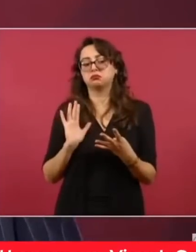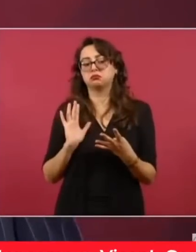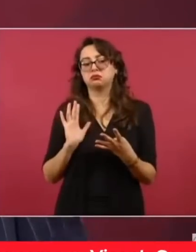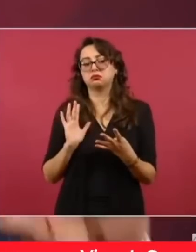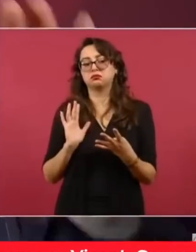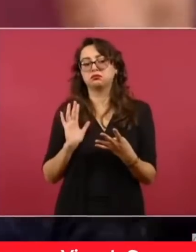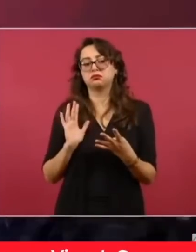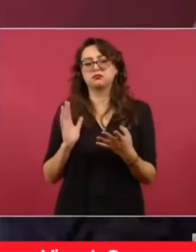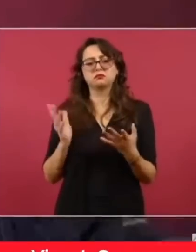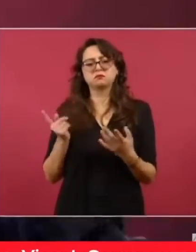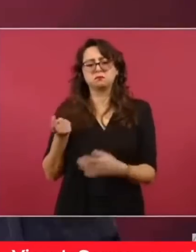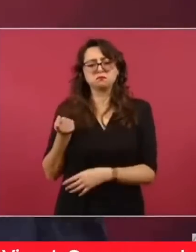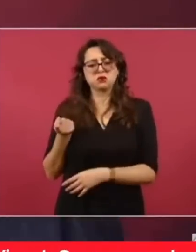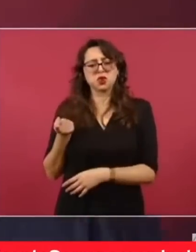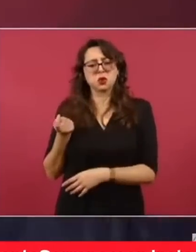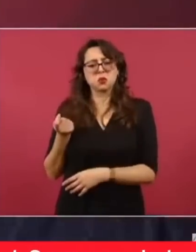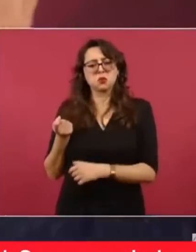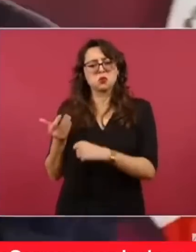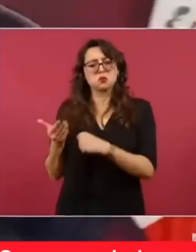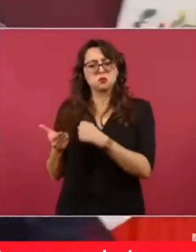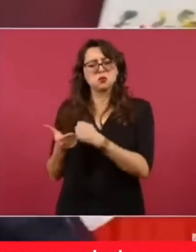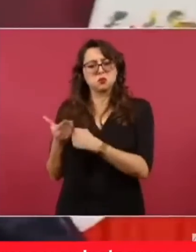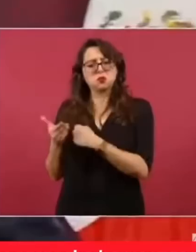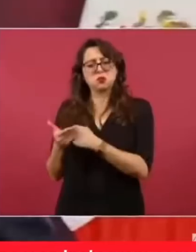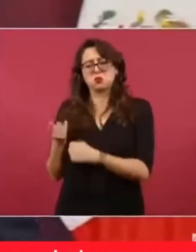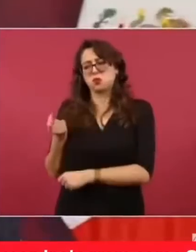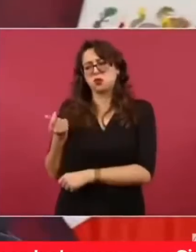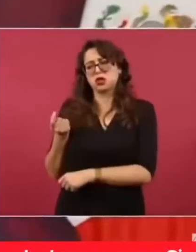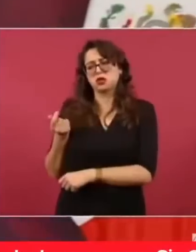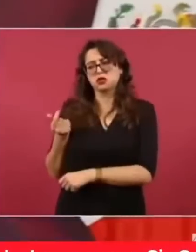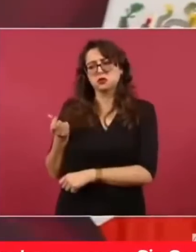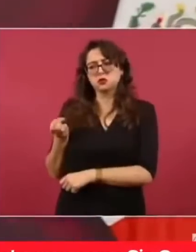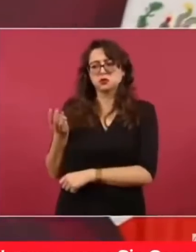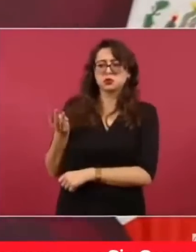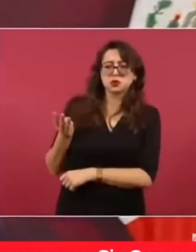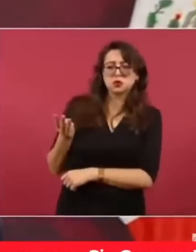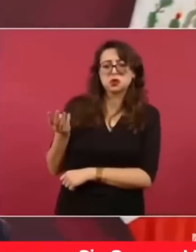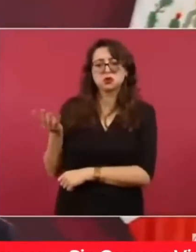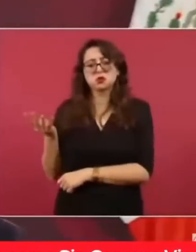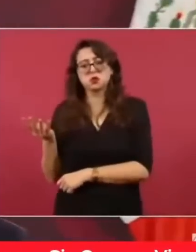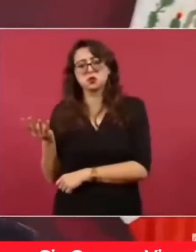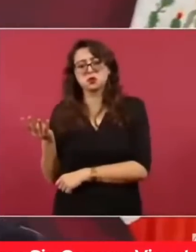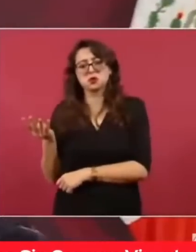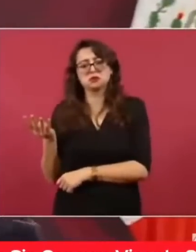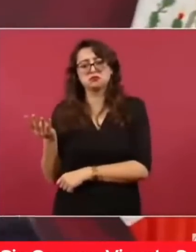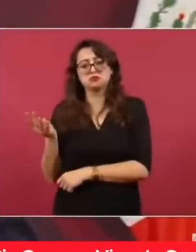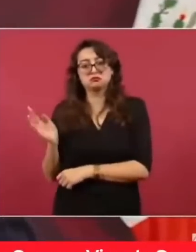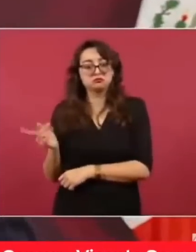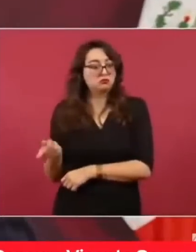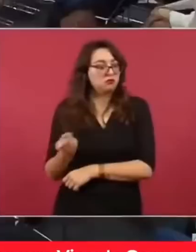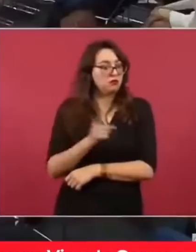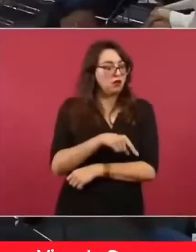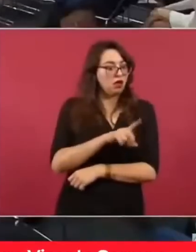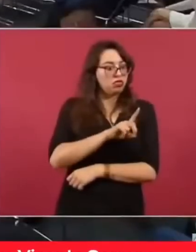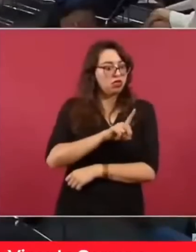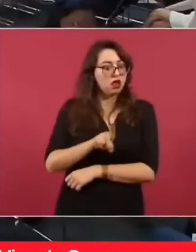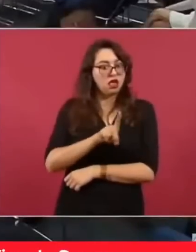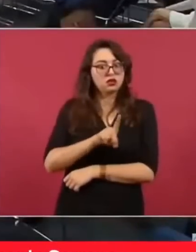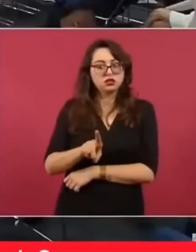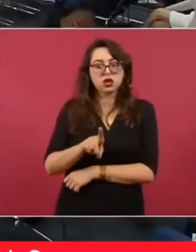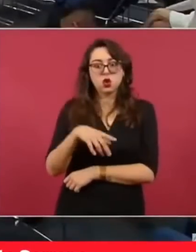No son muchos, pero por el otro lado sí hay bastantes, o sea, no sé si tienes ahí la